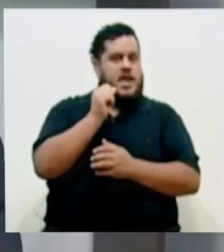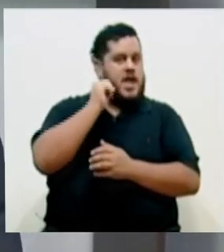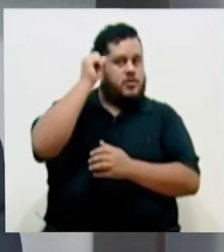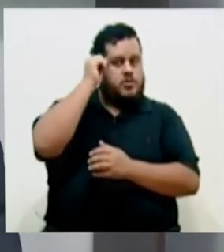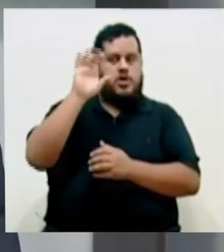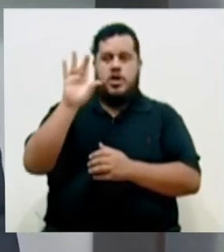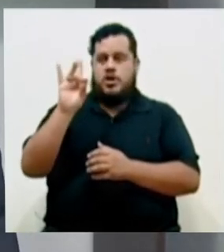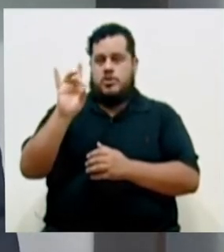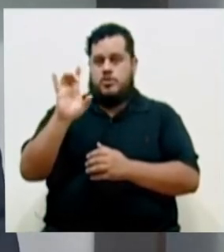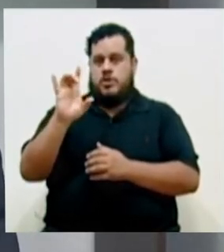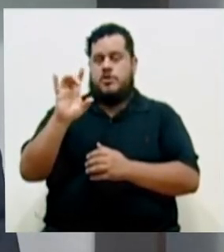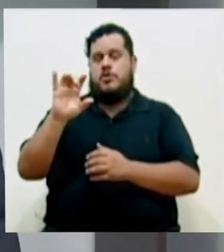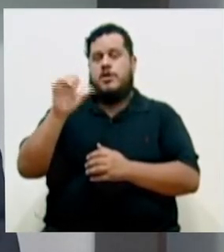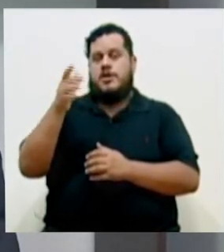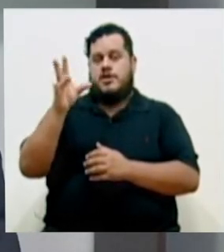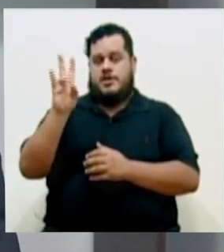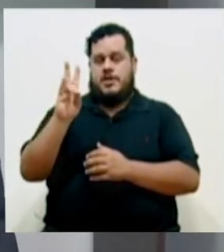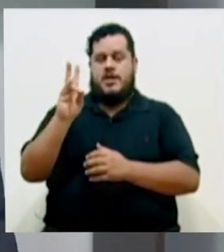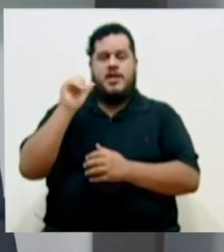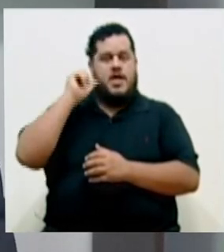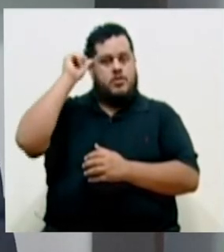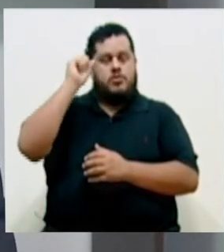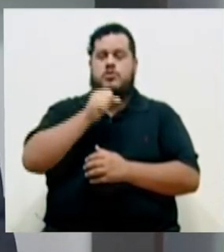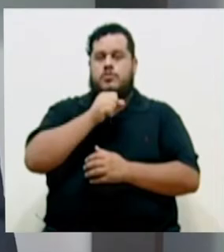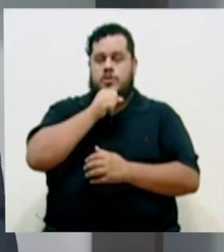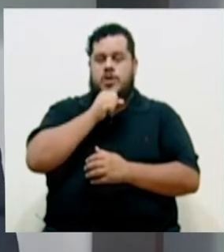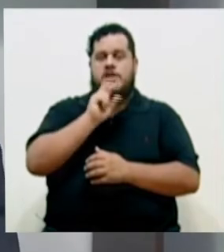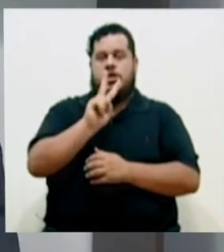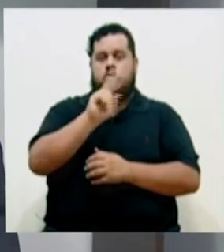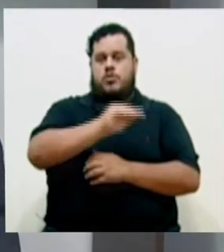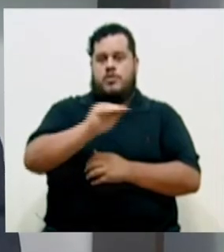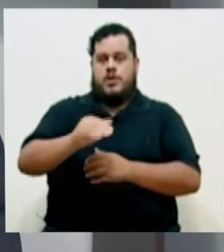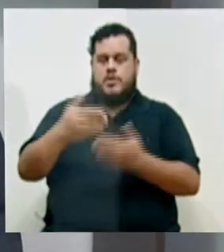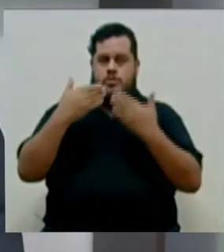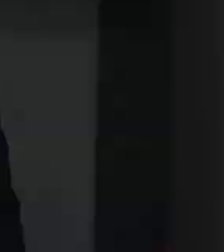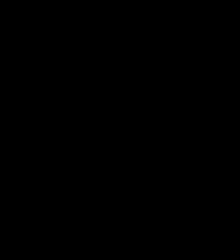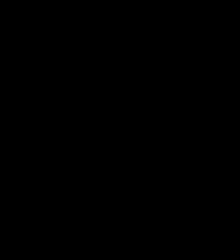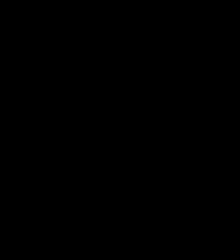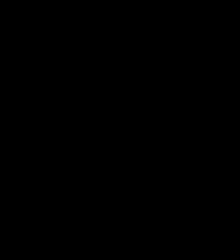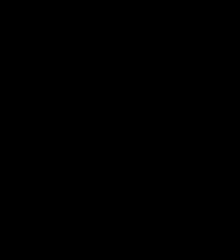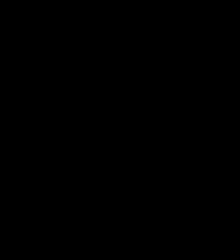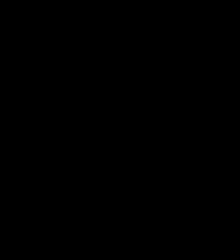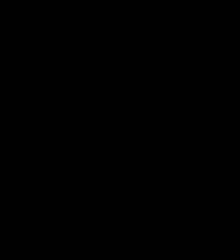817 adultos mayores y dos menores de edad. Muchas gracias.